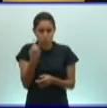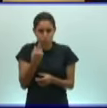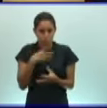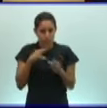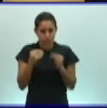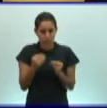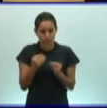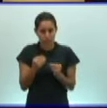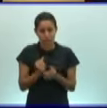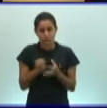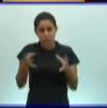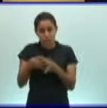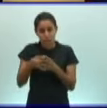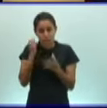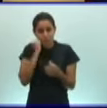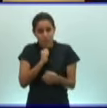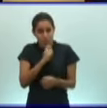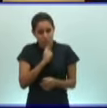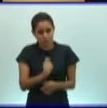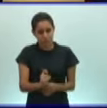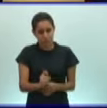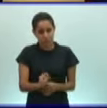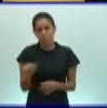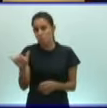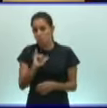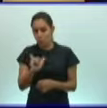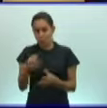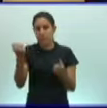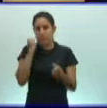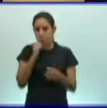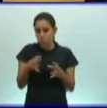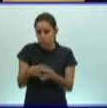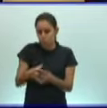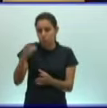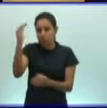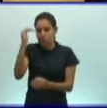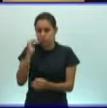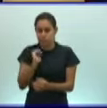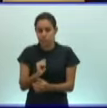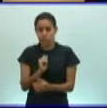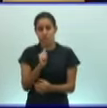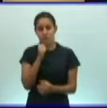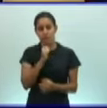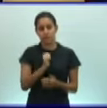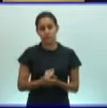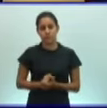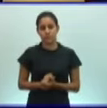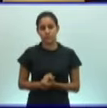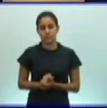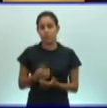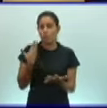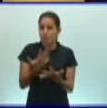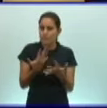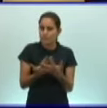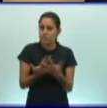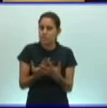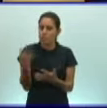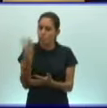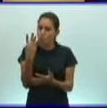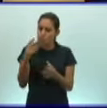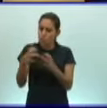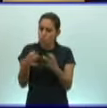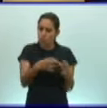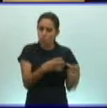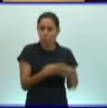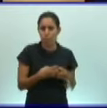complejidad, pueden hablar también del grupo de menor nivel de complejidad o establecer comparaciones no solamente entre cuatro grupos, sino entre dos de ellos